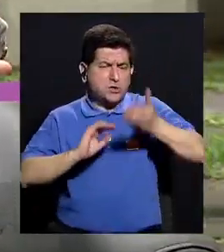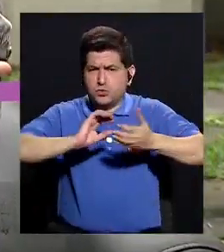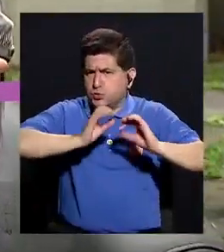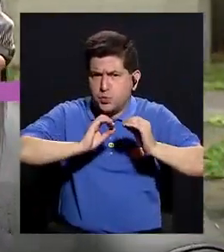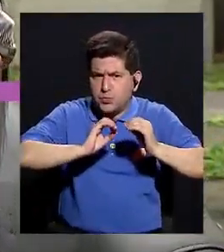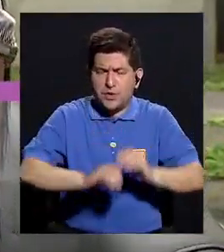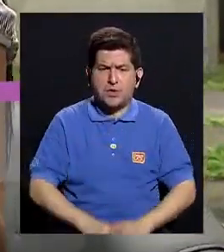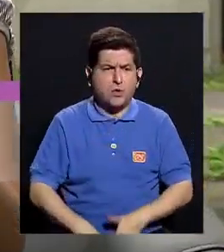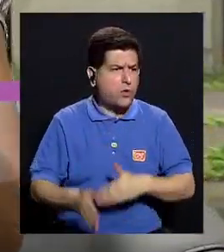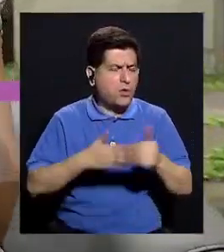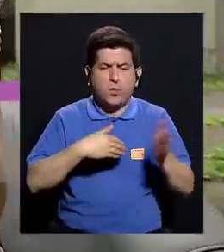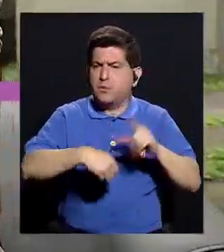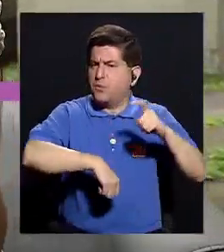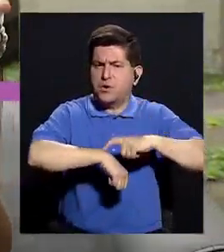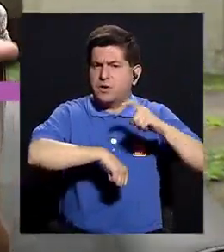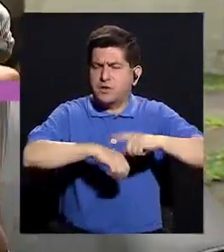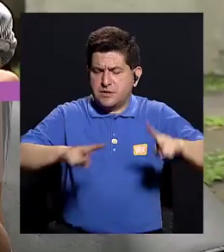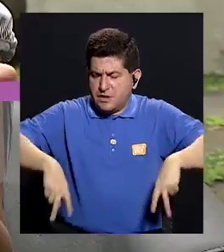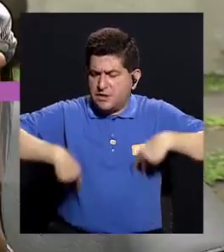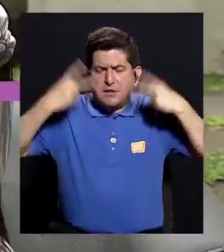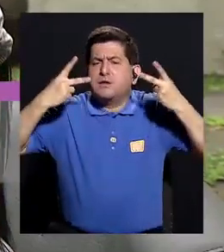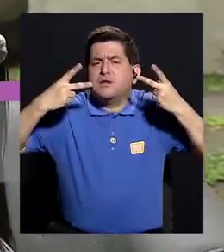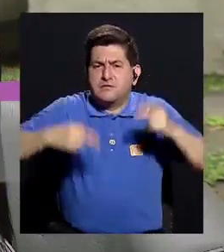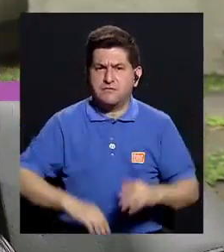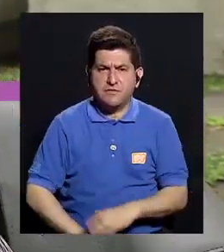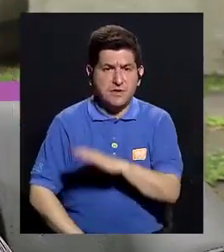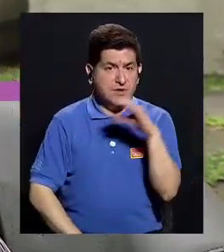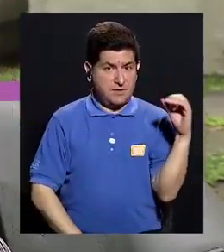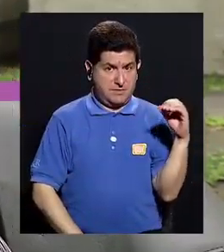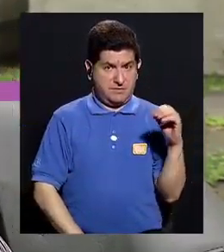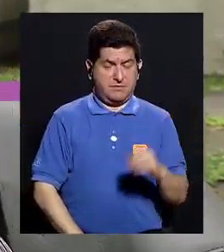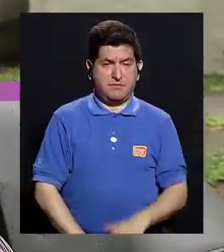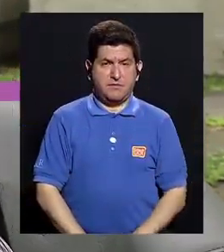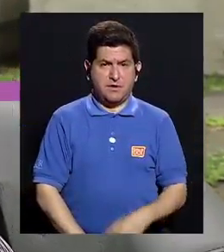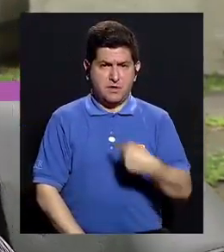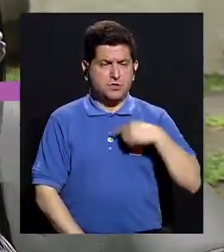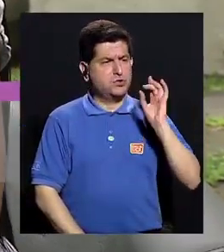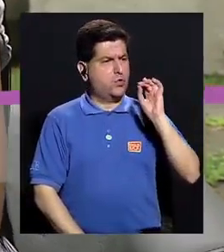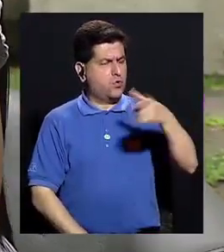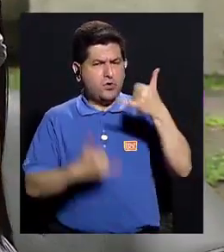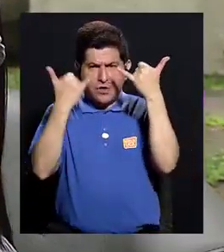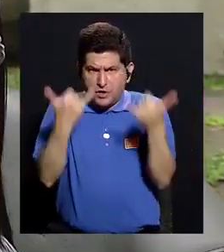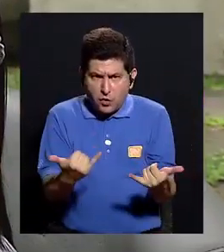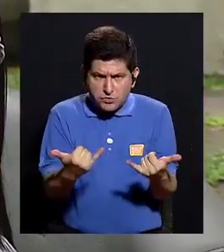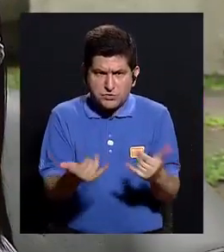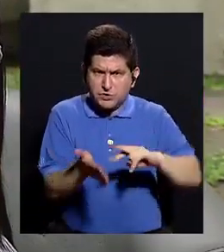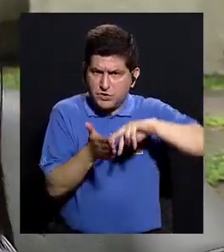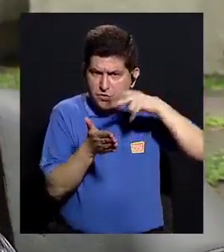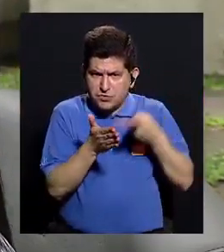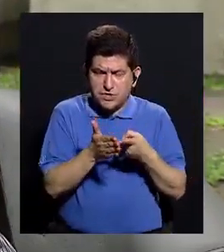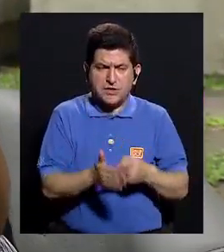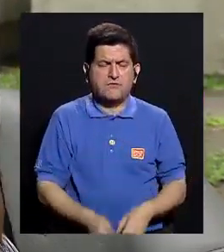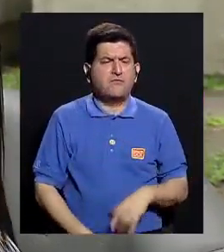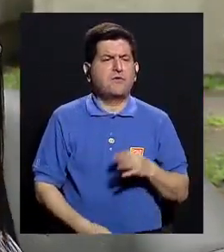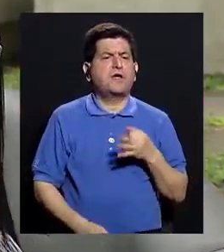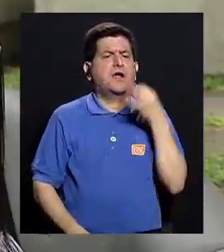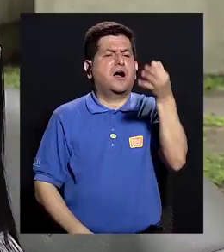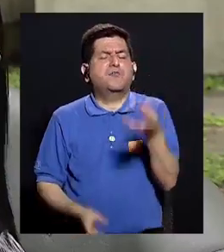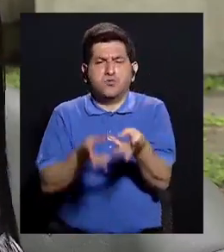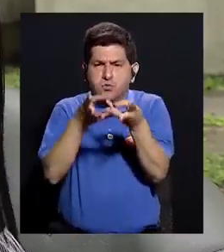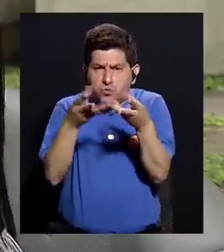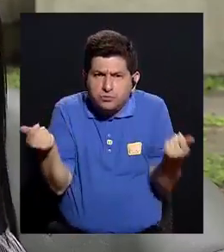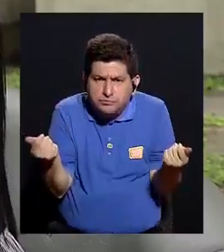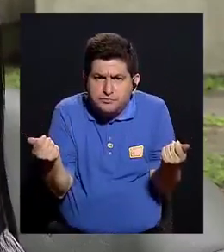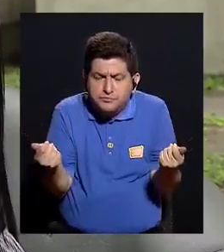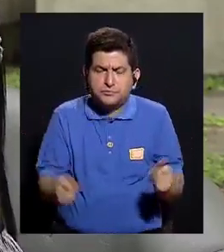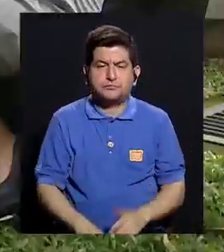prevalencia? ¿En cualquier momento de la vida? Y lo otro es, si uno es diagnosticado, ¿eso puede algún día desaparecer?